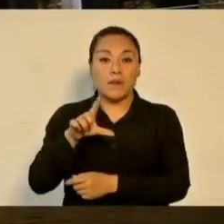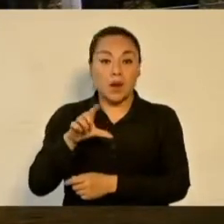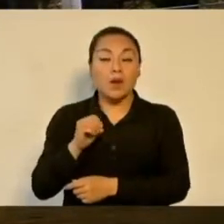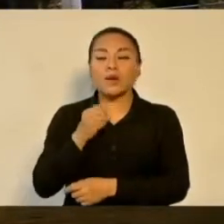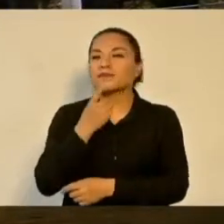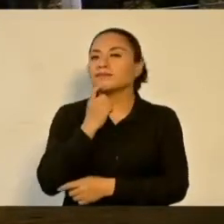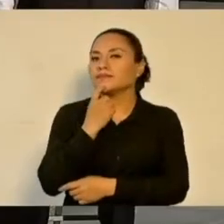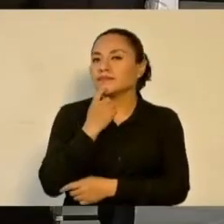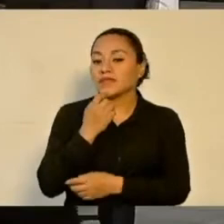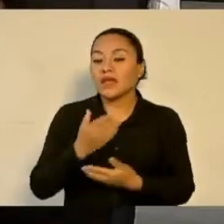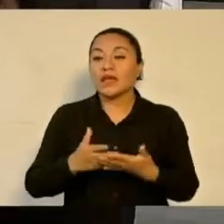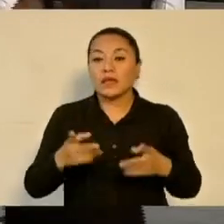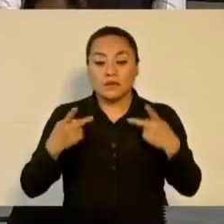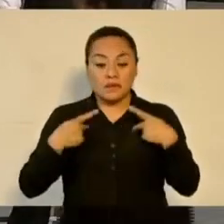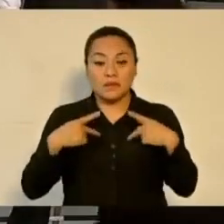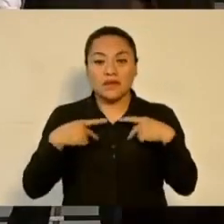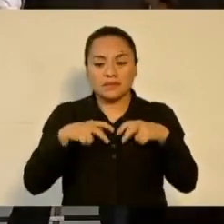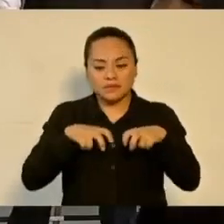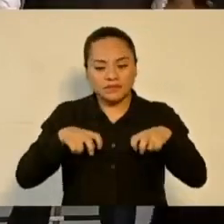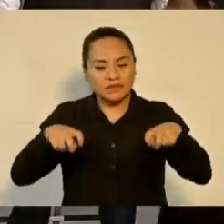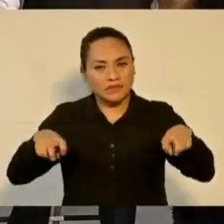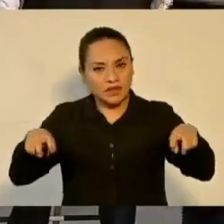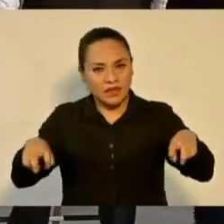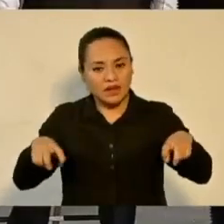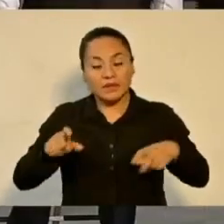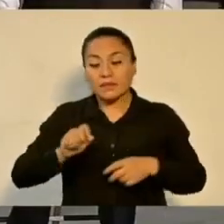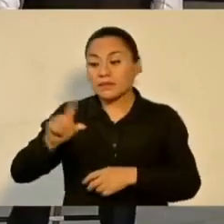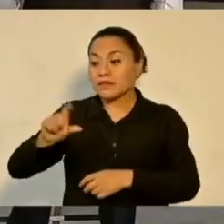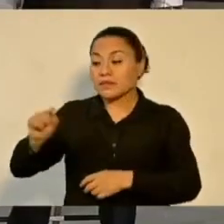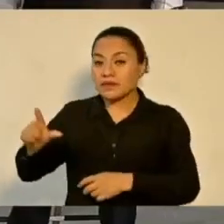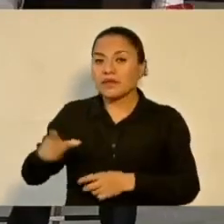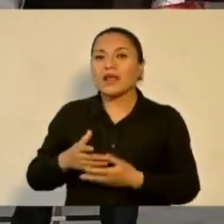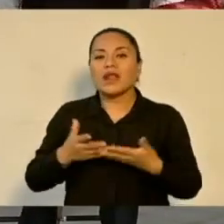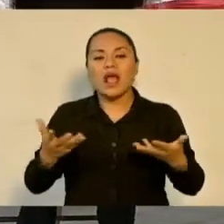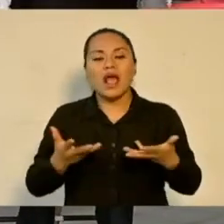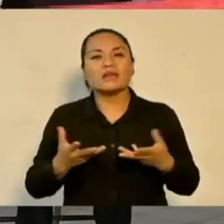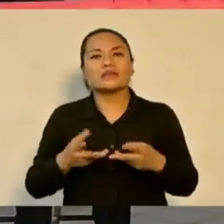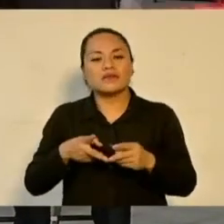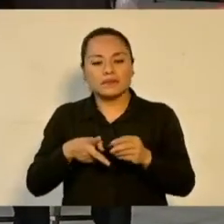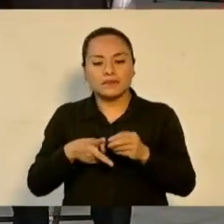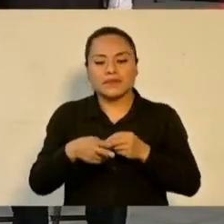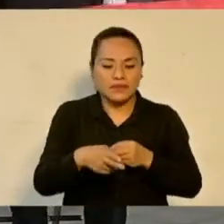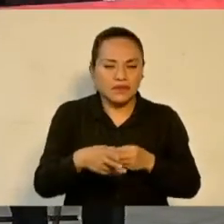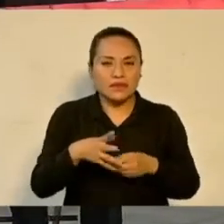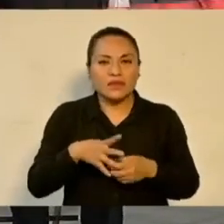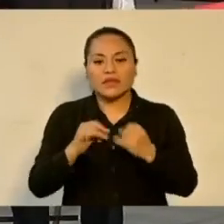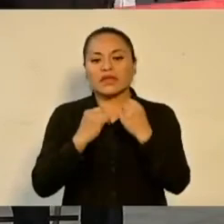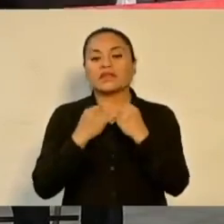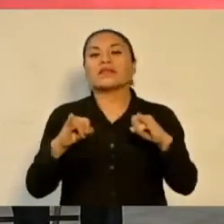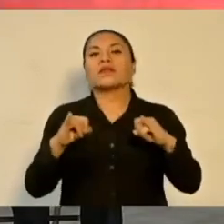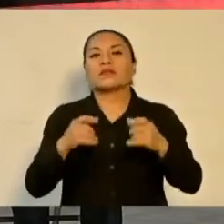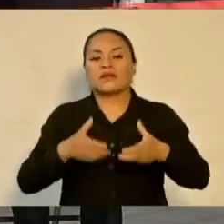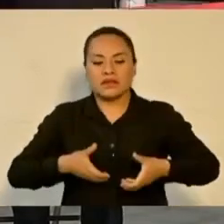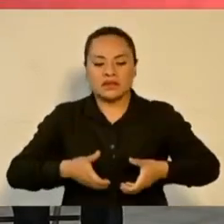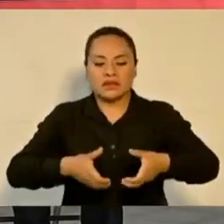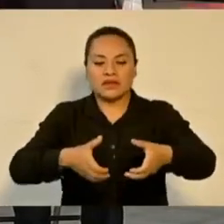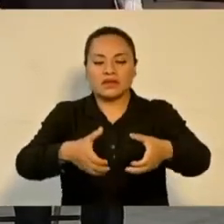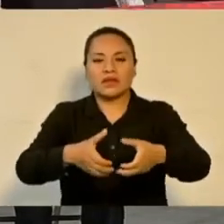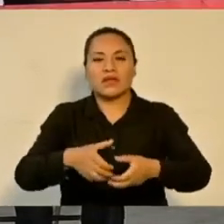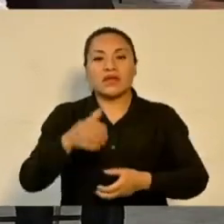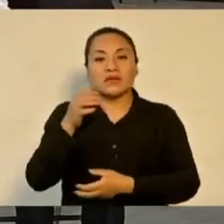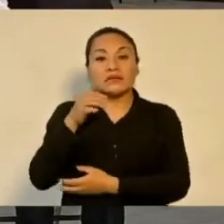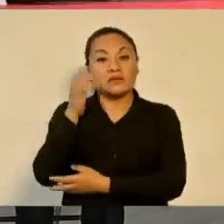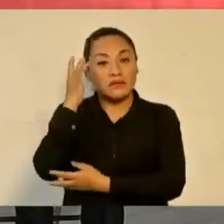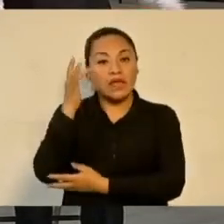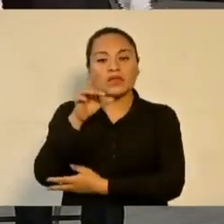Obrador, e integrantes del presidium, realizan el corte de listón inaugural del Camino Rural de Santo Domingo